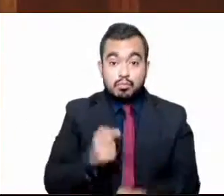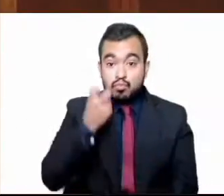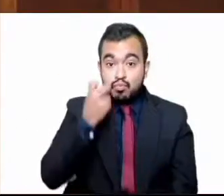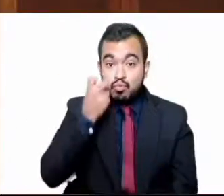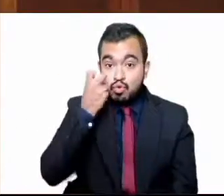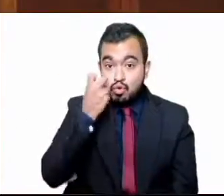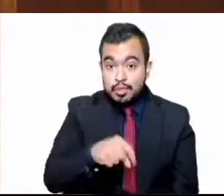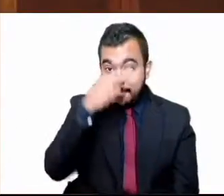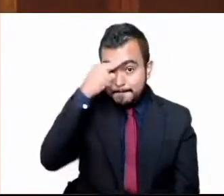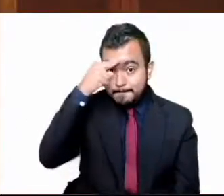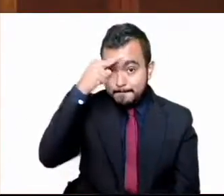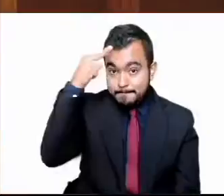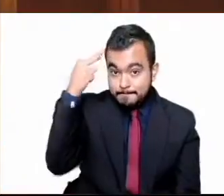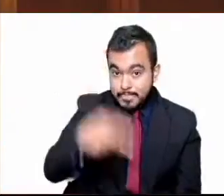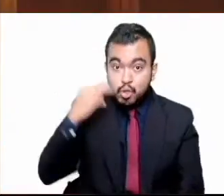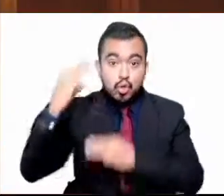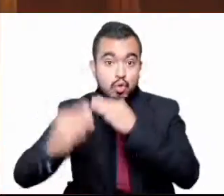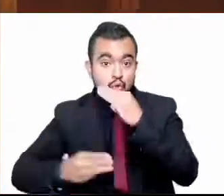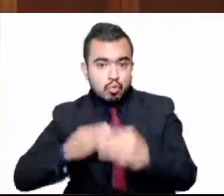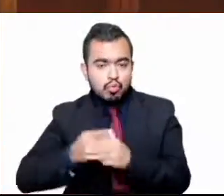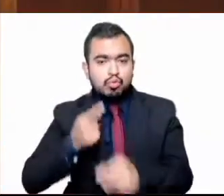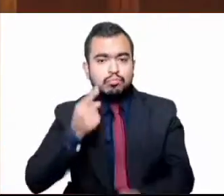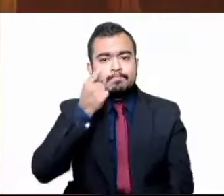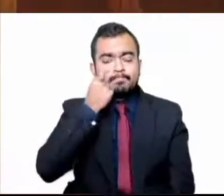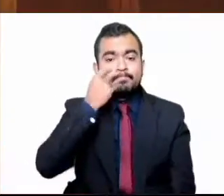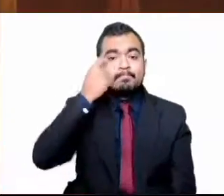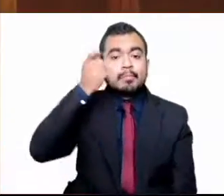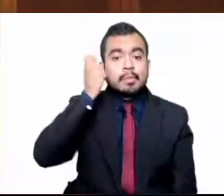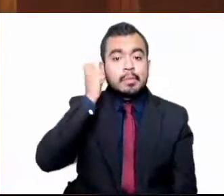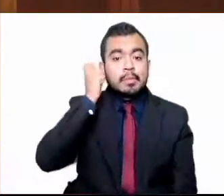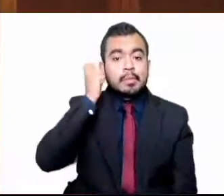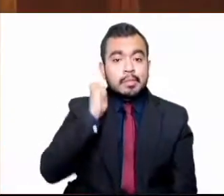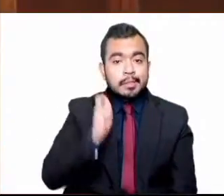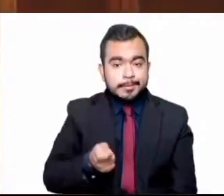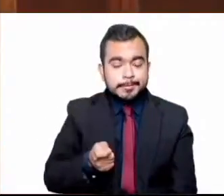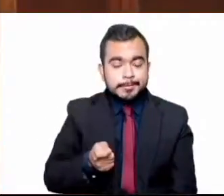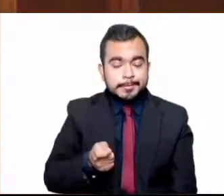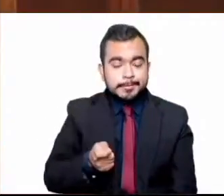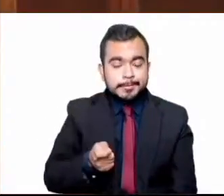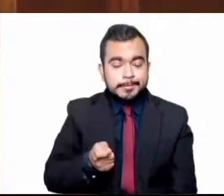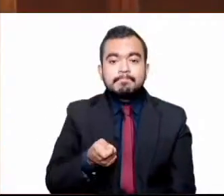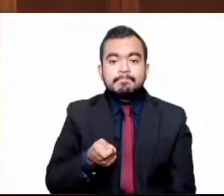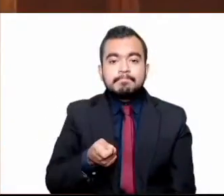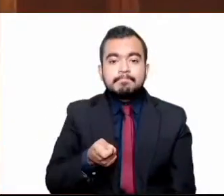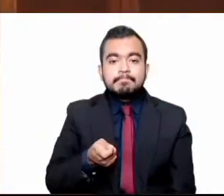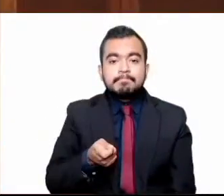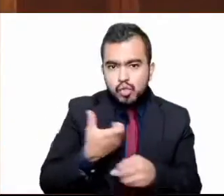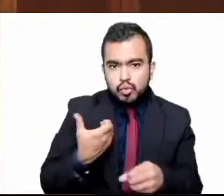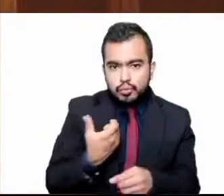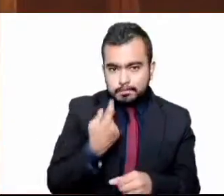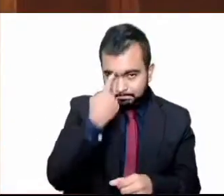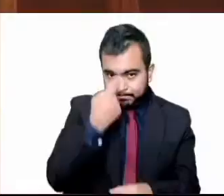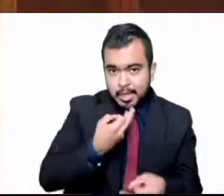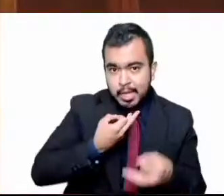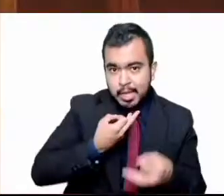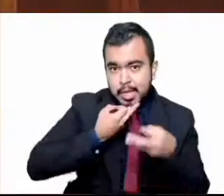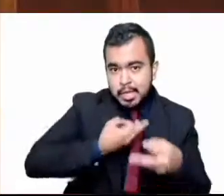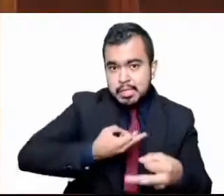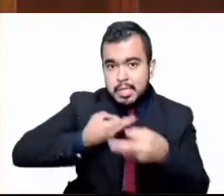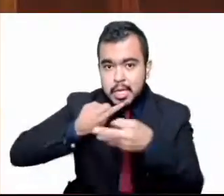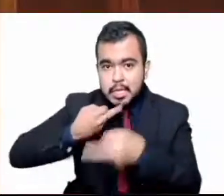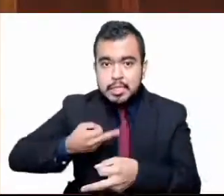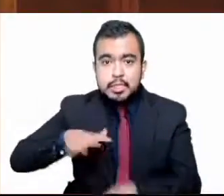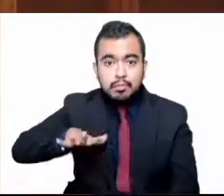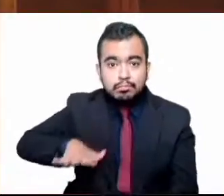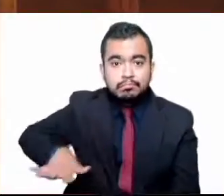se ha sostenido una tendencia por facilitar todos aquellos atractivos que puedan generar interés para